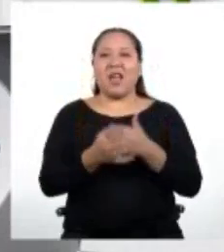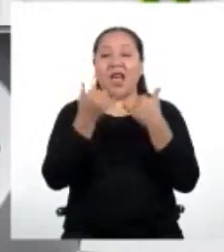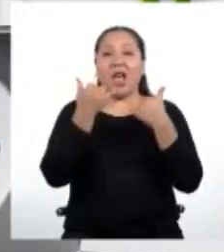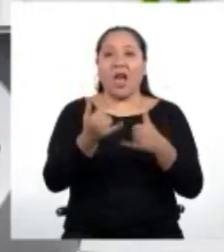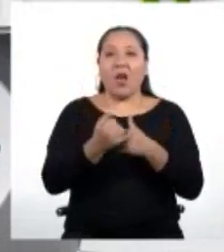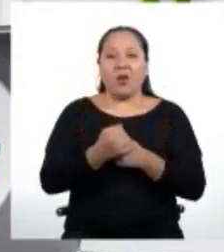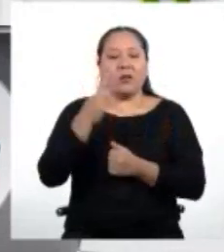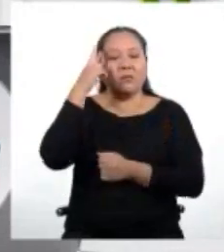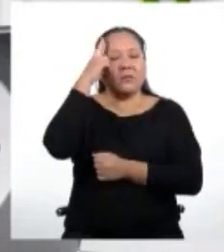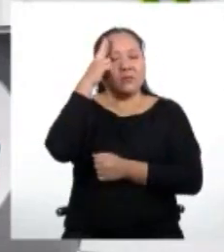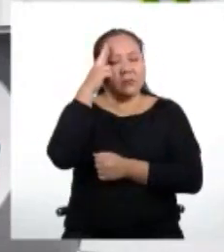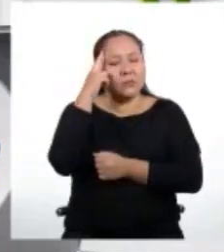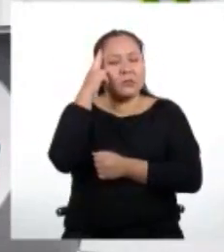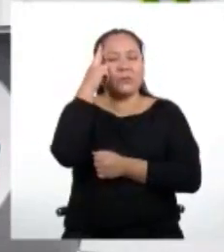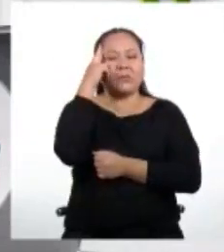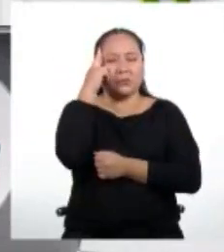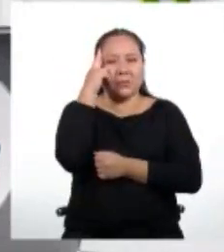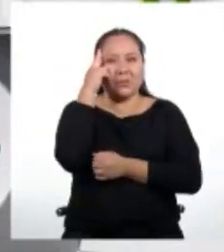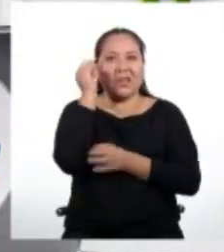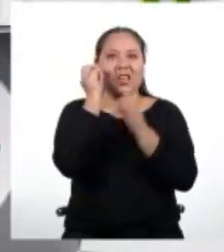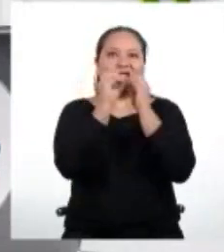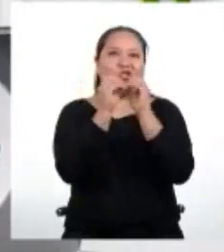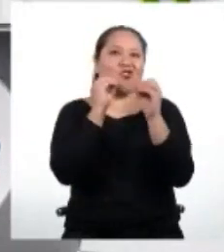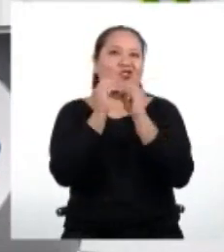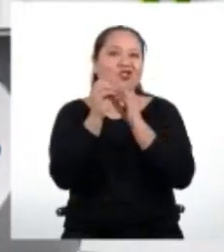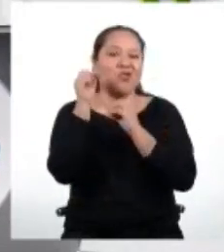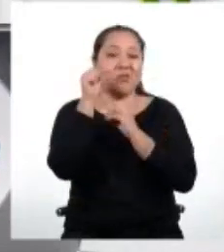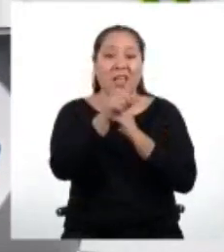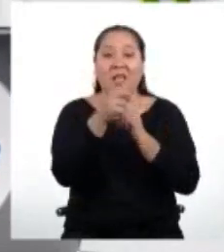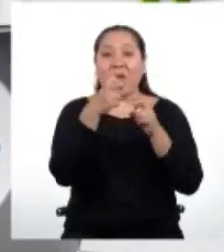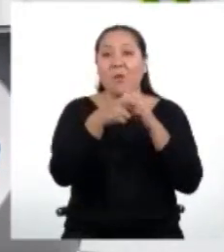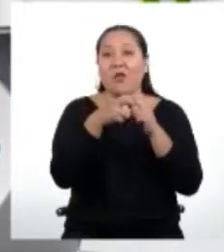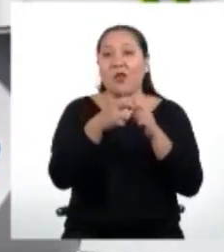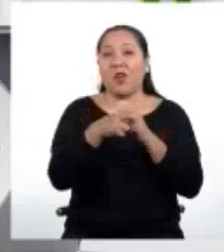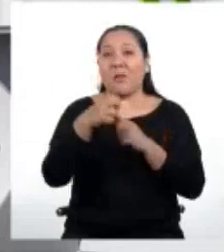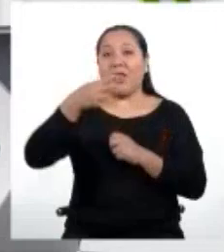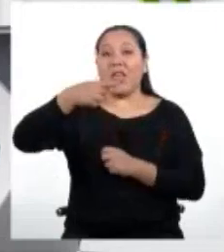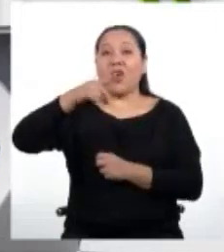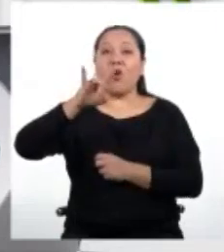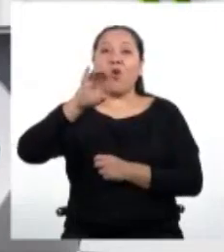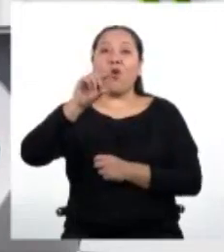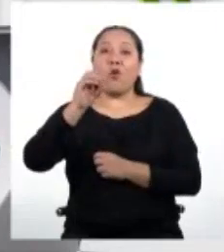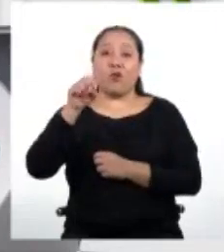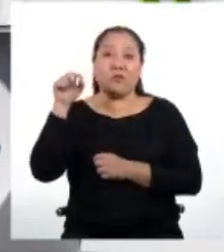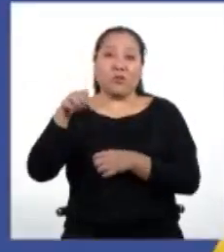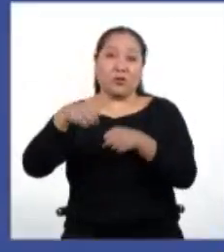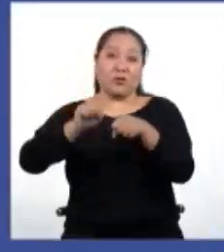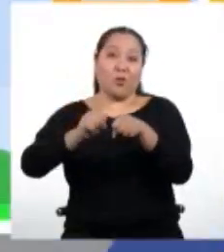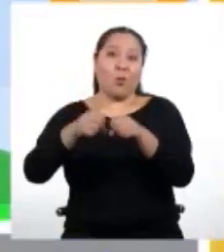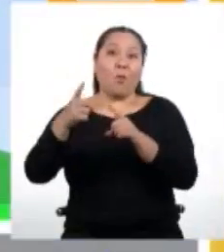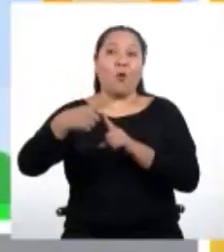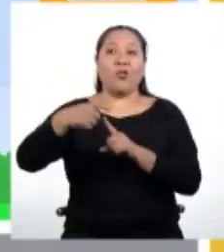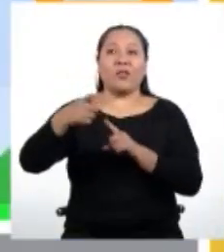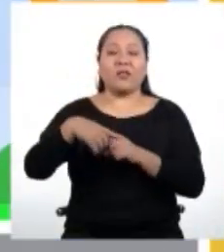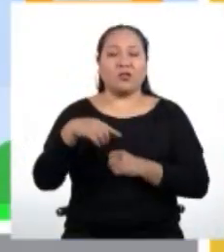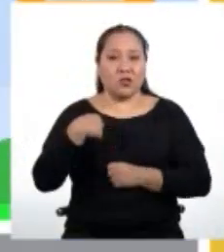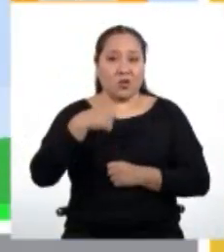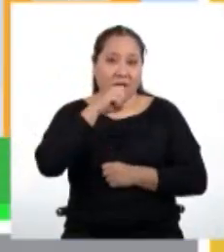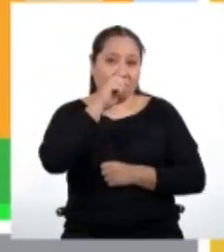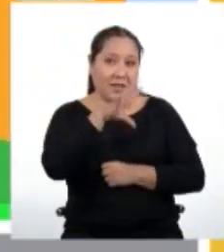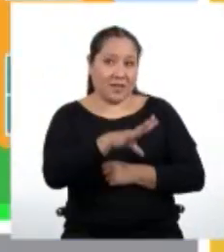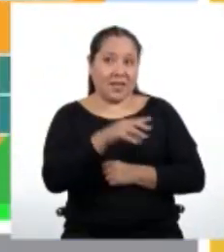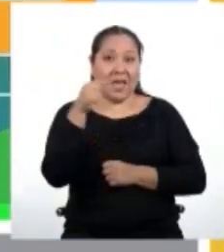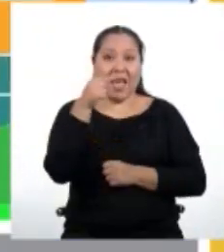reflexionemos y resolvamos la siguiente situación de Hugo, el mototaxista. Ahí va nuestra situación. Como les decía,